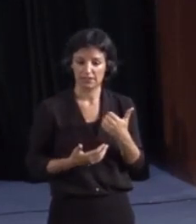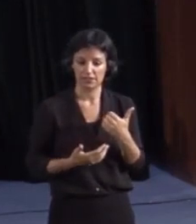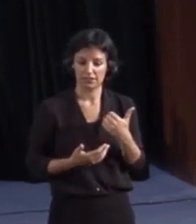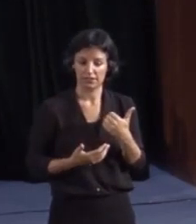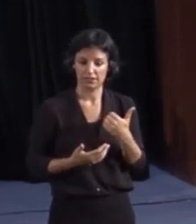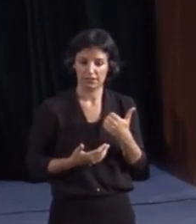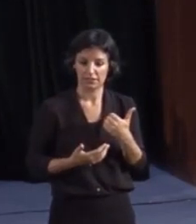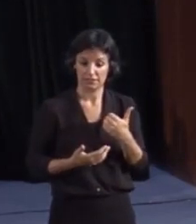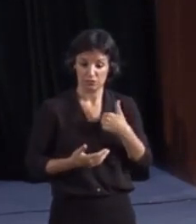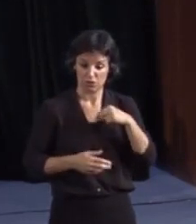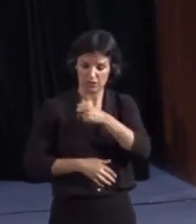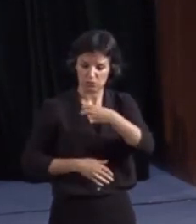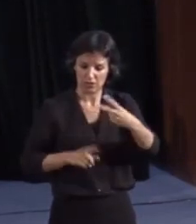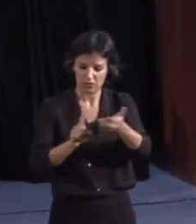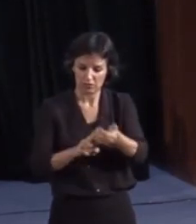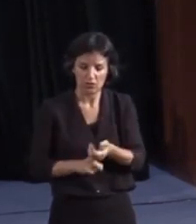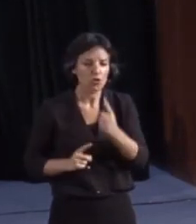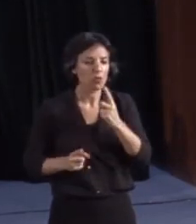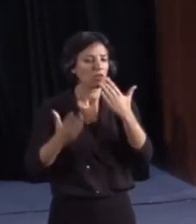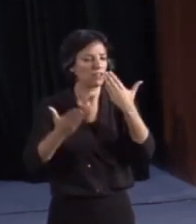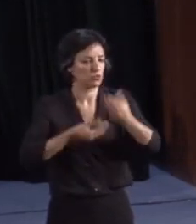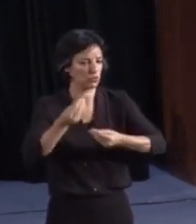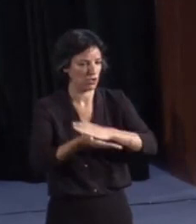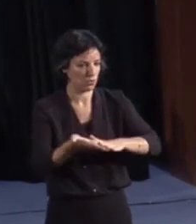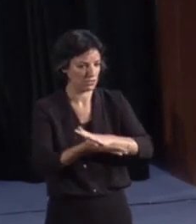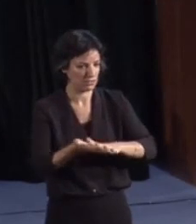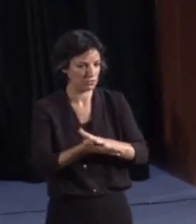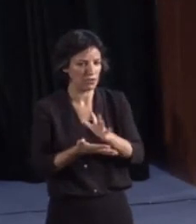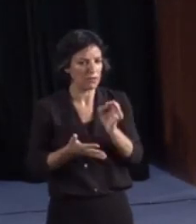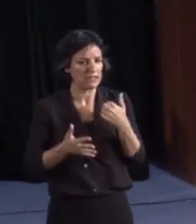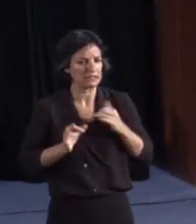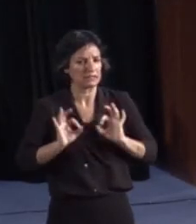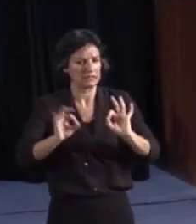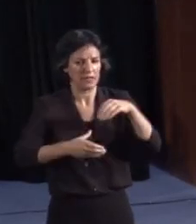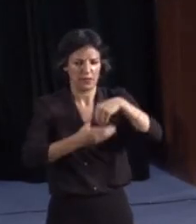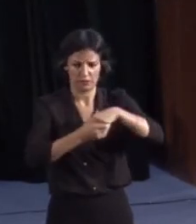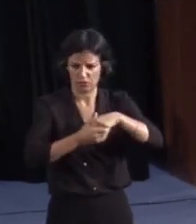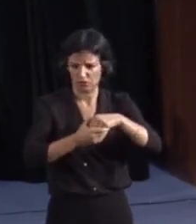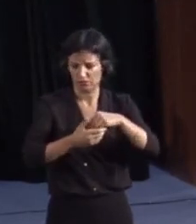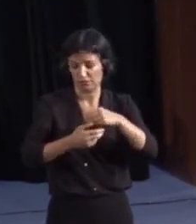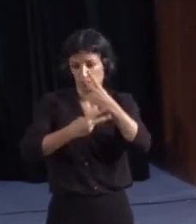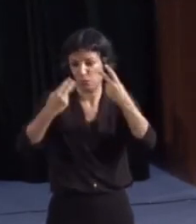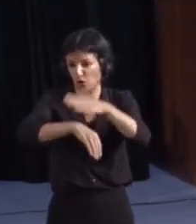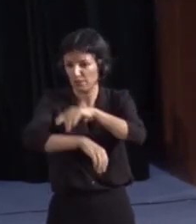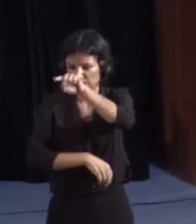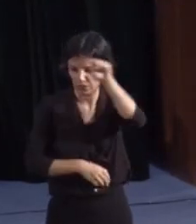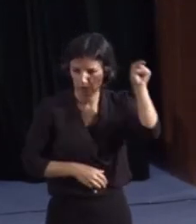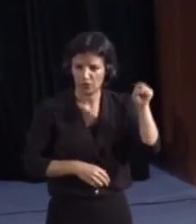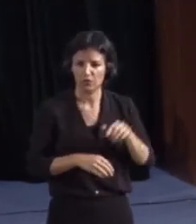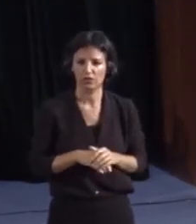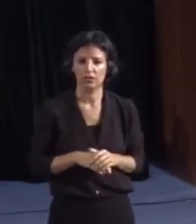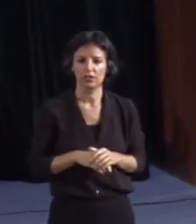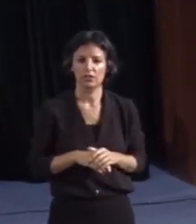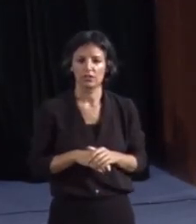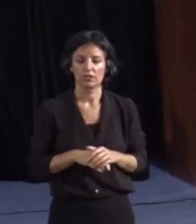y los resultados que he conseguido a través del uso de la lengua de signos y sus peculiaridades dentro de las Administraciones públicas, sus instituciones y